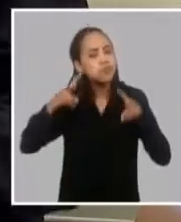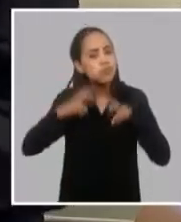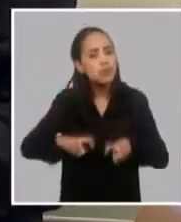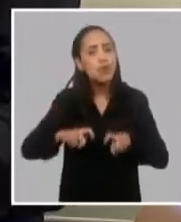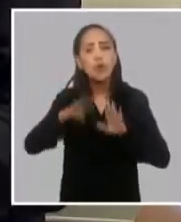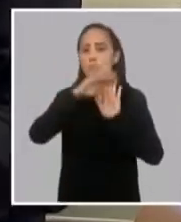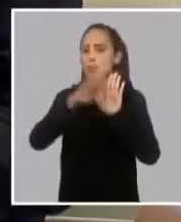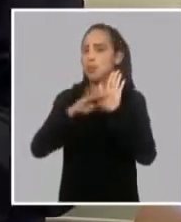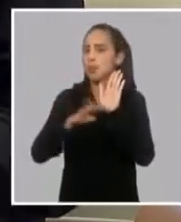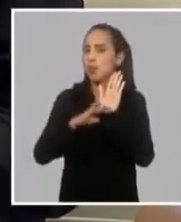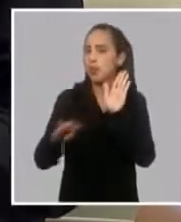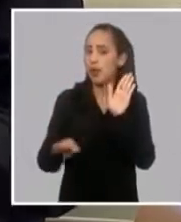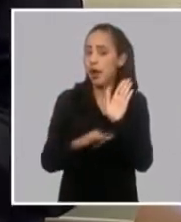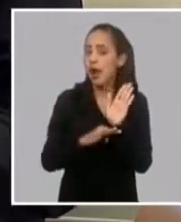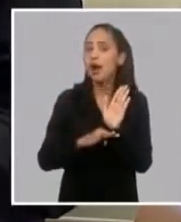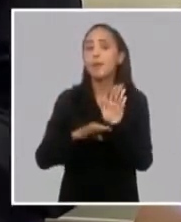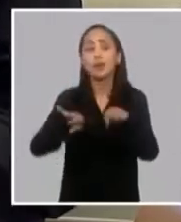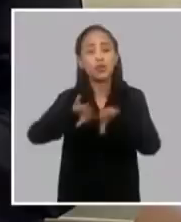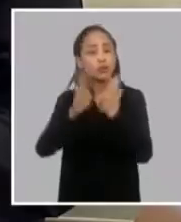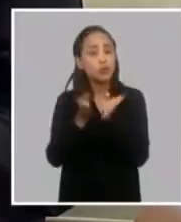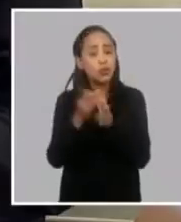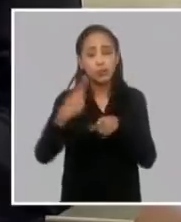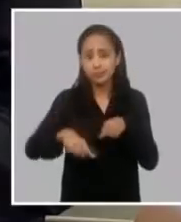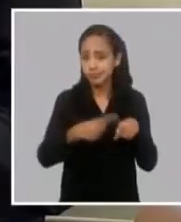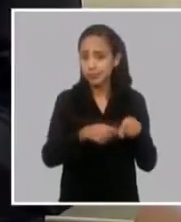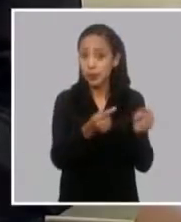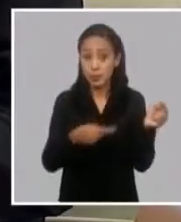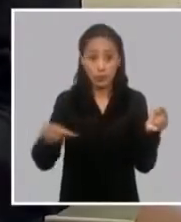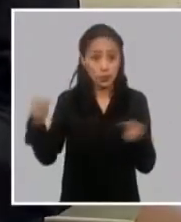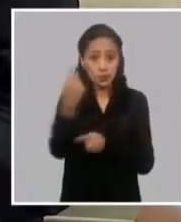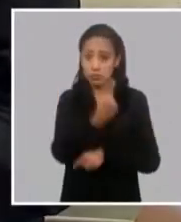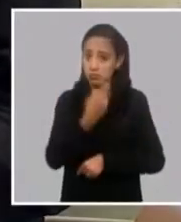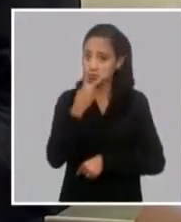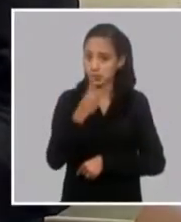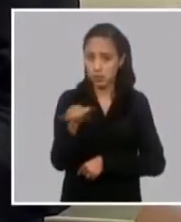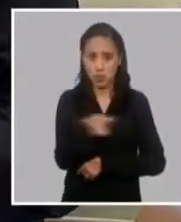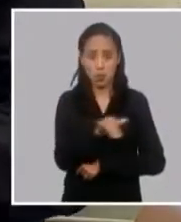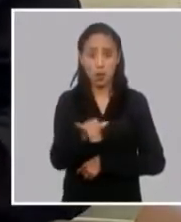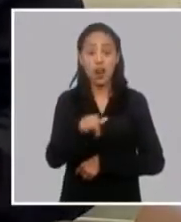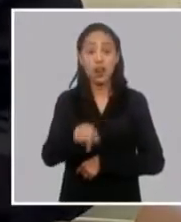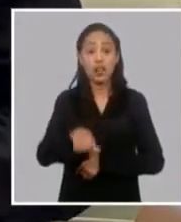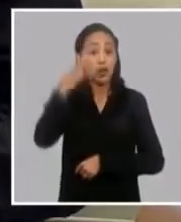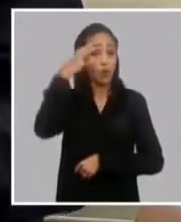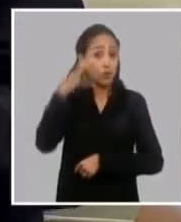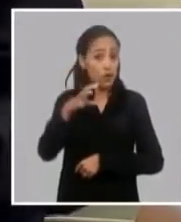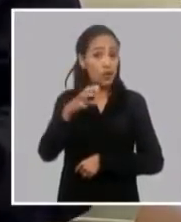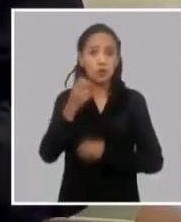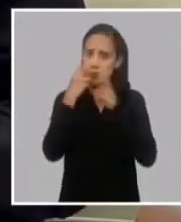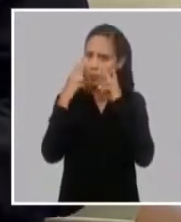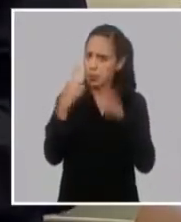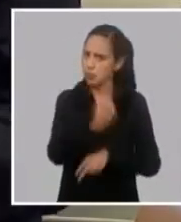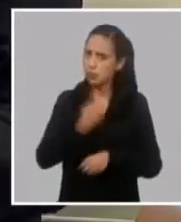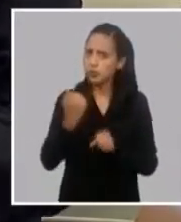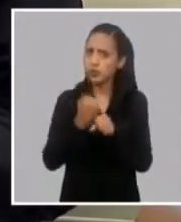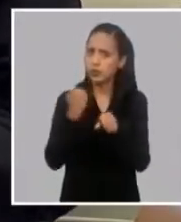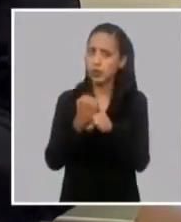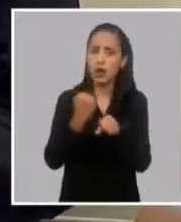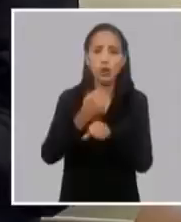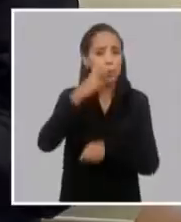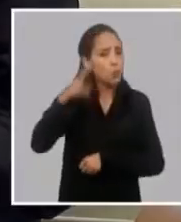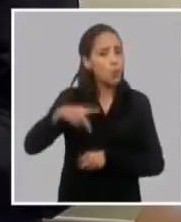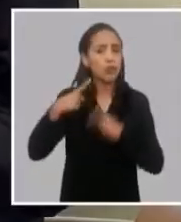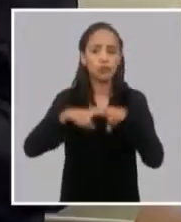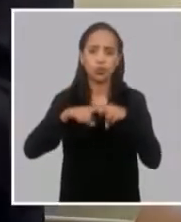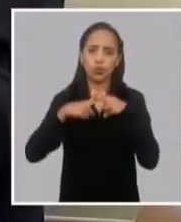los programas, todas las cuestiones priorizadas, y terminé diciendo que este gobierno está vivo, y estamos trabajando y estamos buscando la